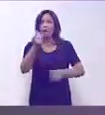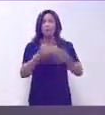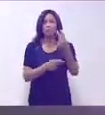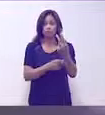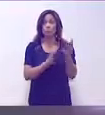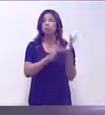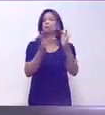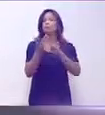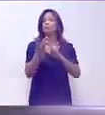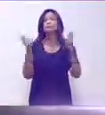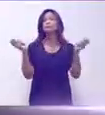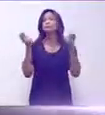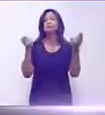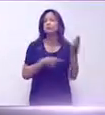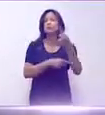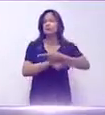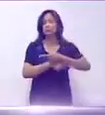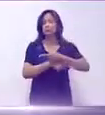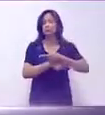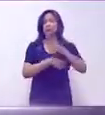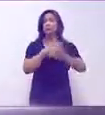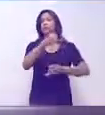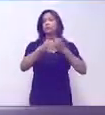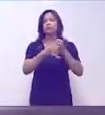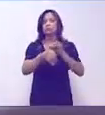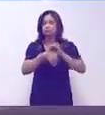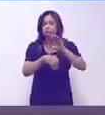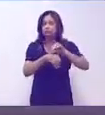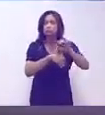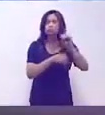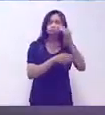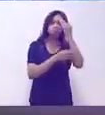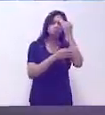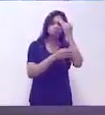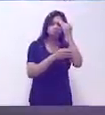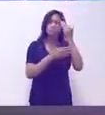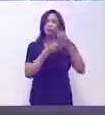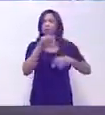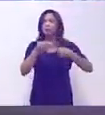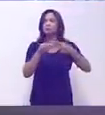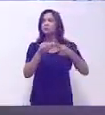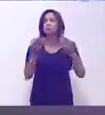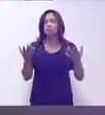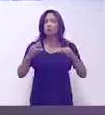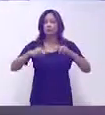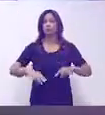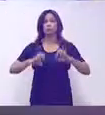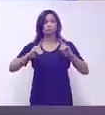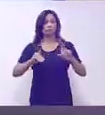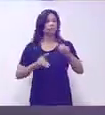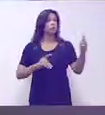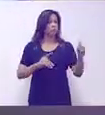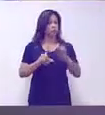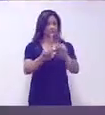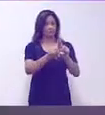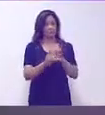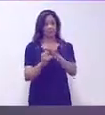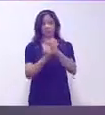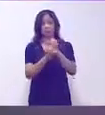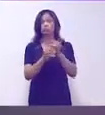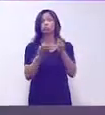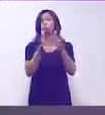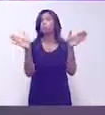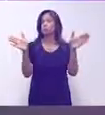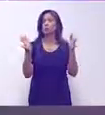se celebra el Día Internacional de la Concienciación sobre esta condición. El Ministerio de Educación, junto a otras entidades públicas,